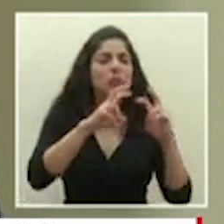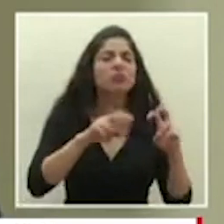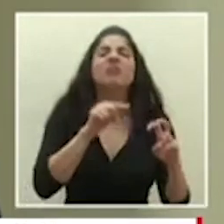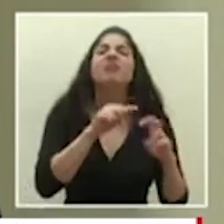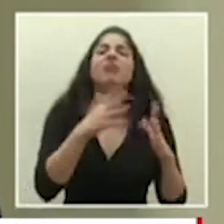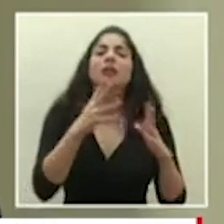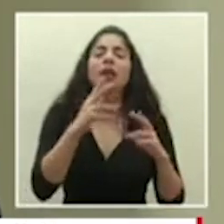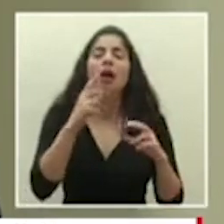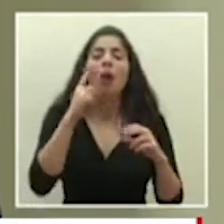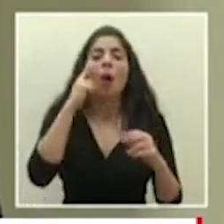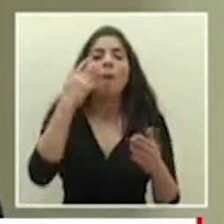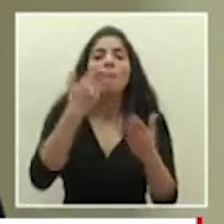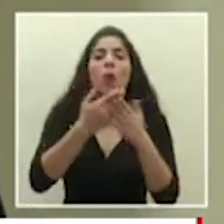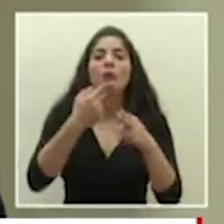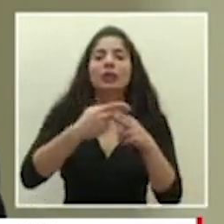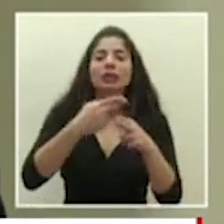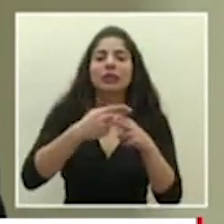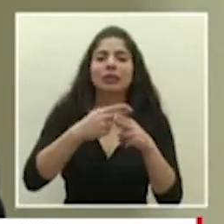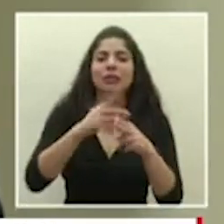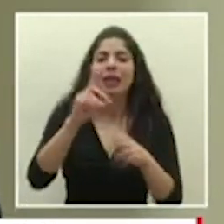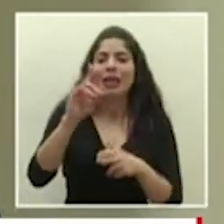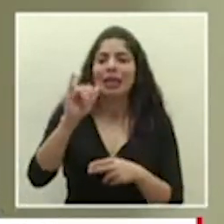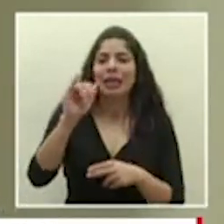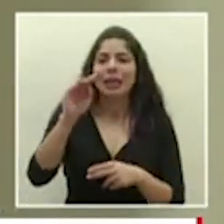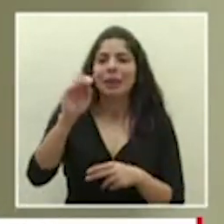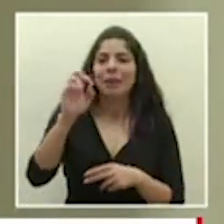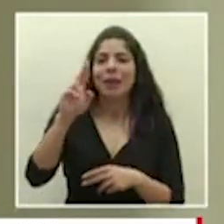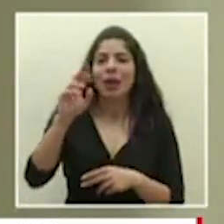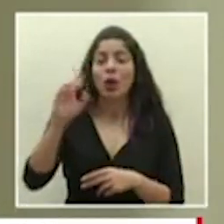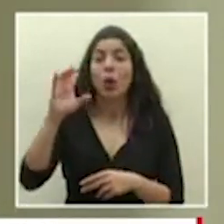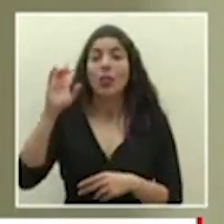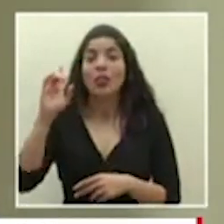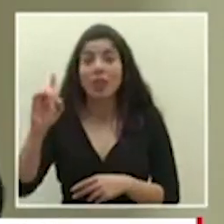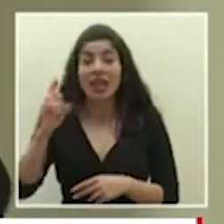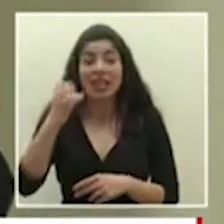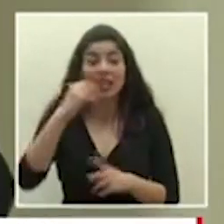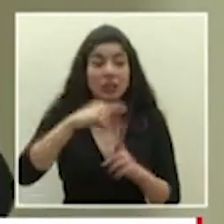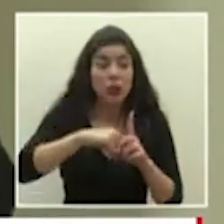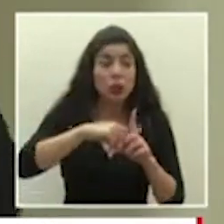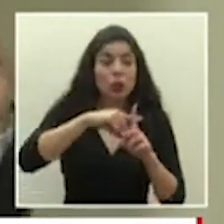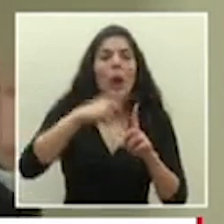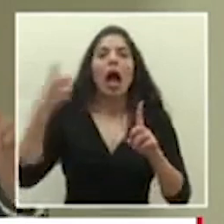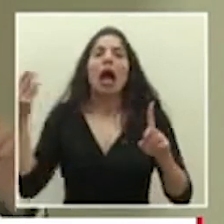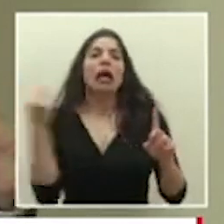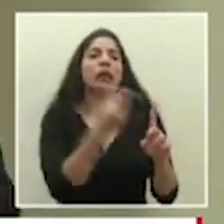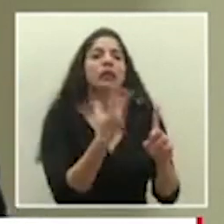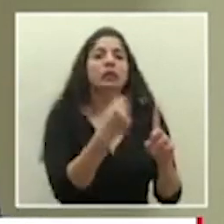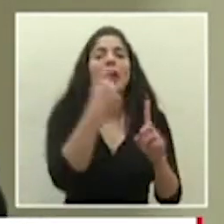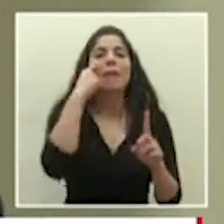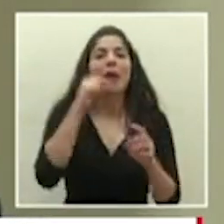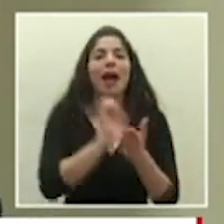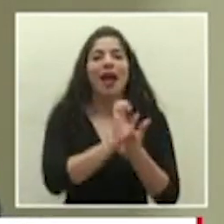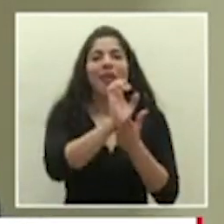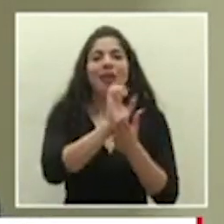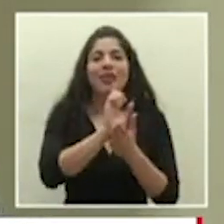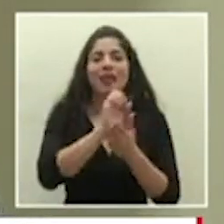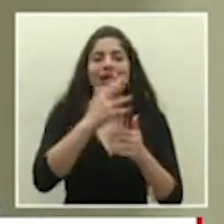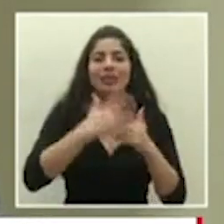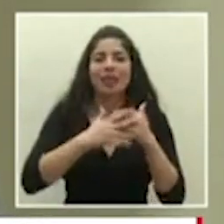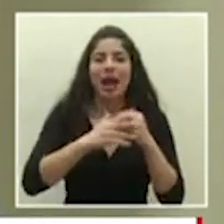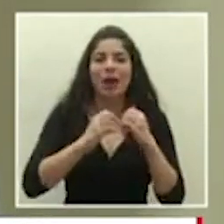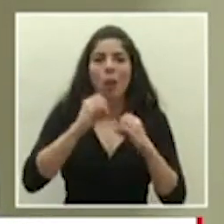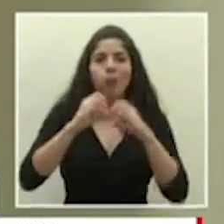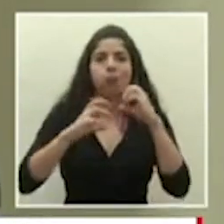prueba que se llama de dimeros D y si llega a un cierto nivel se les aplica anticoagulantes a esos pacientes